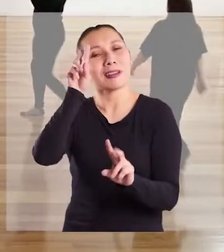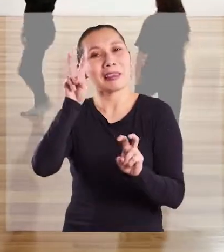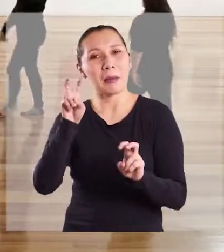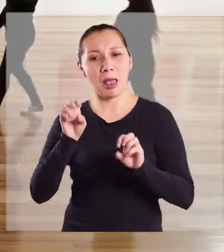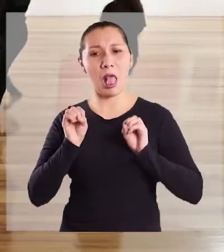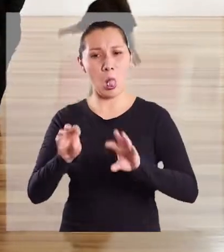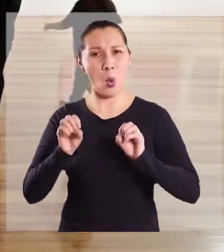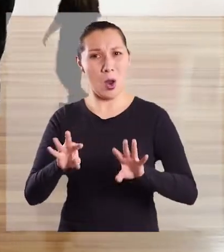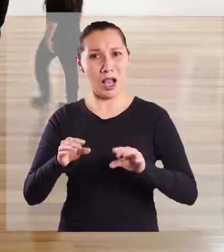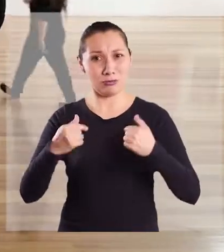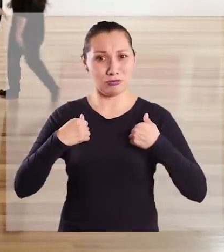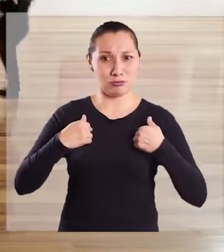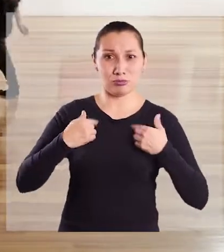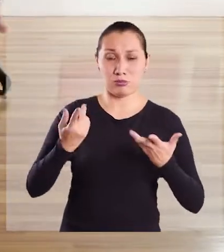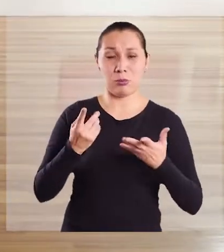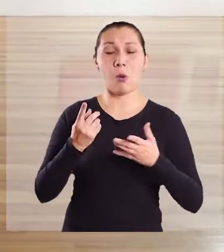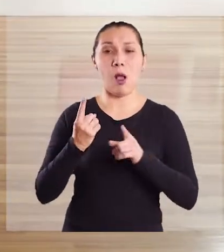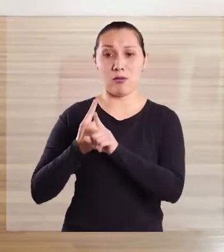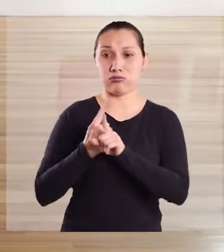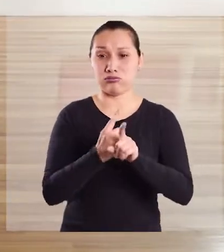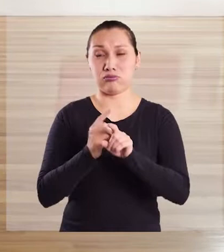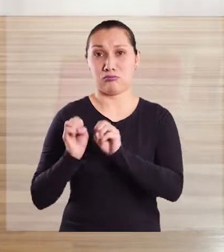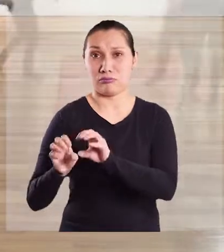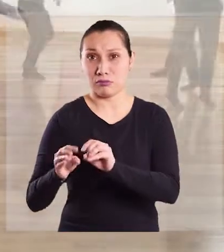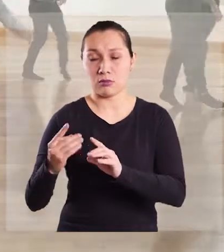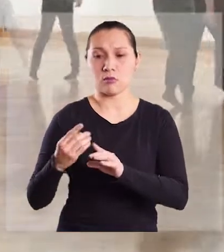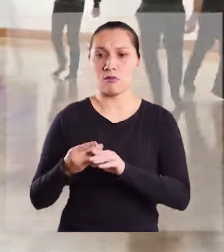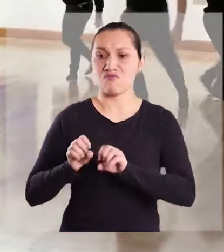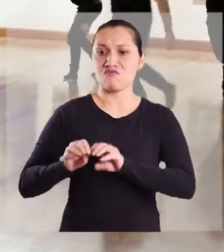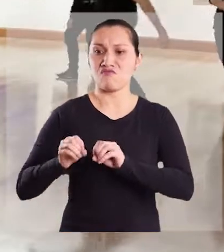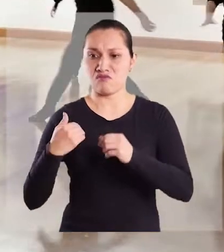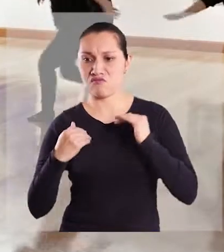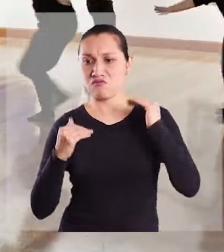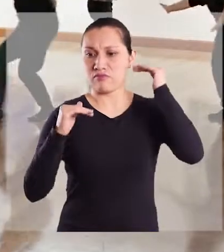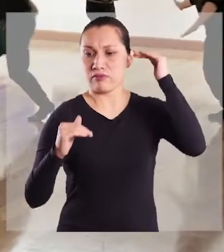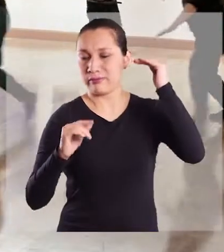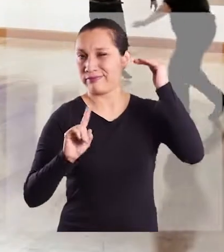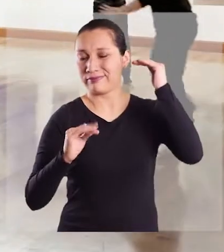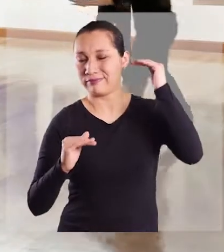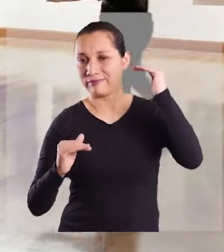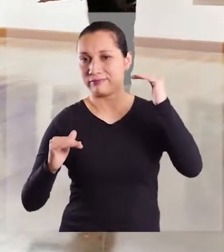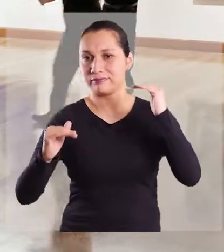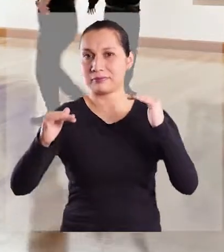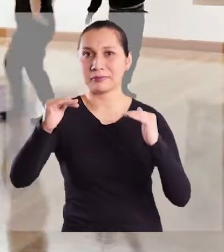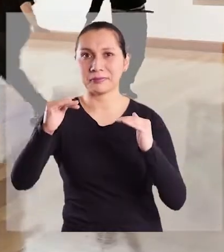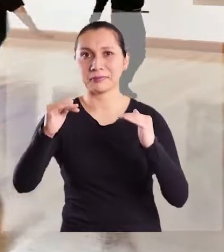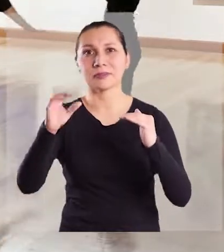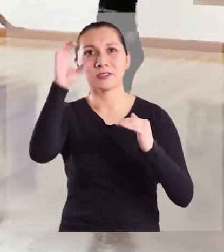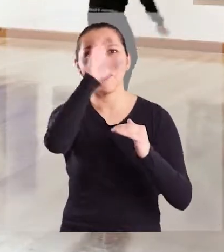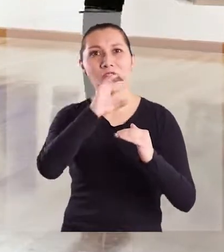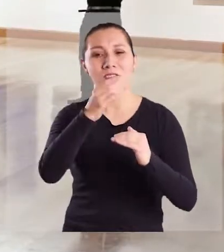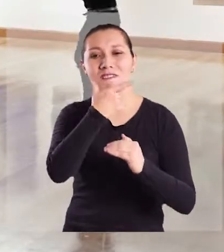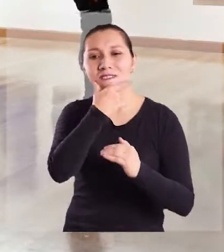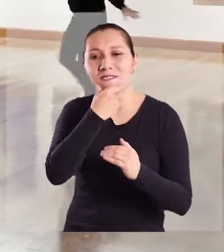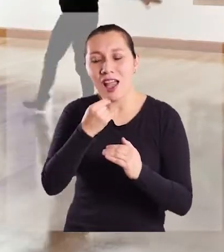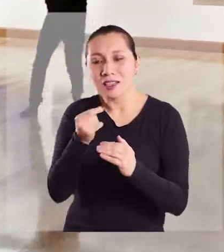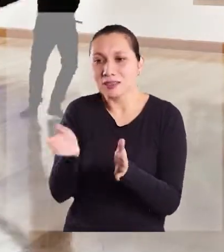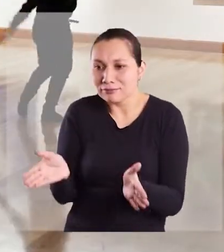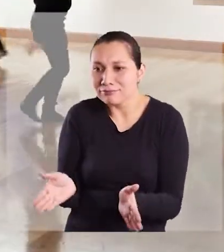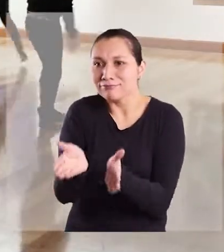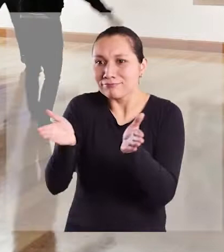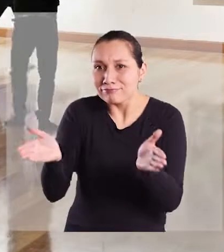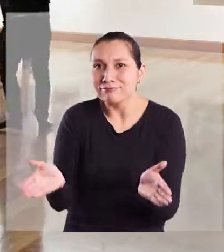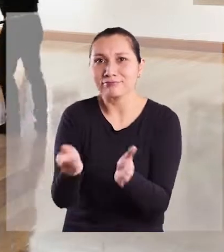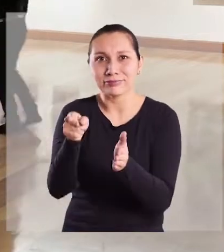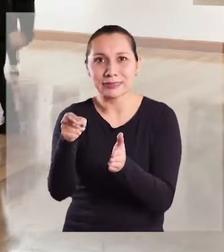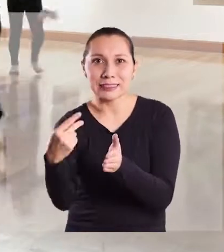desde la educación. Los talleristas no buscan educar a los artistas que están participando. Lo que los talleristas buscan es facilitar un